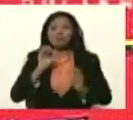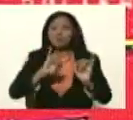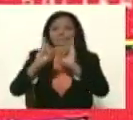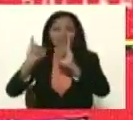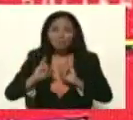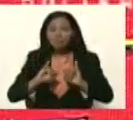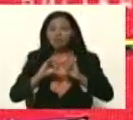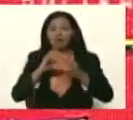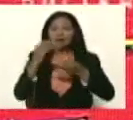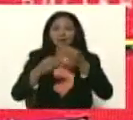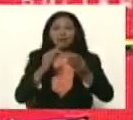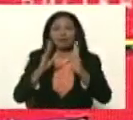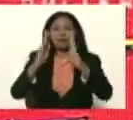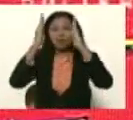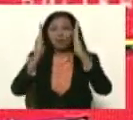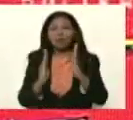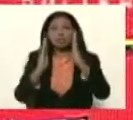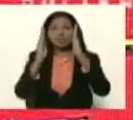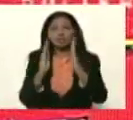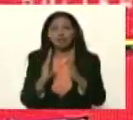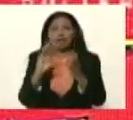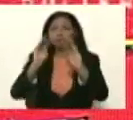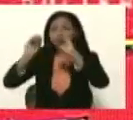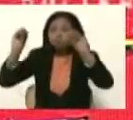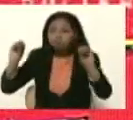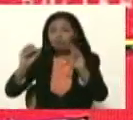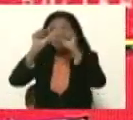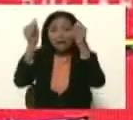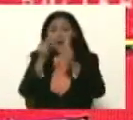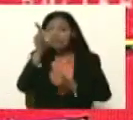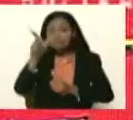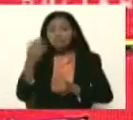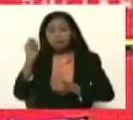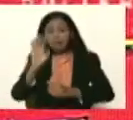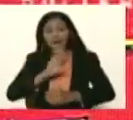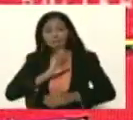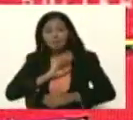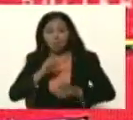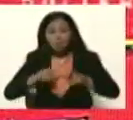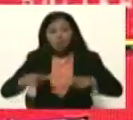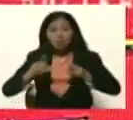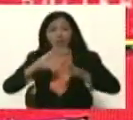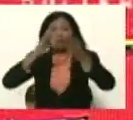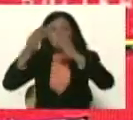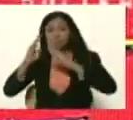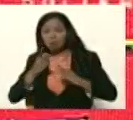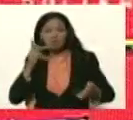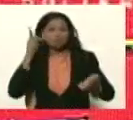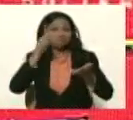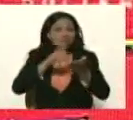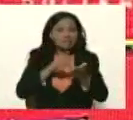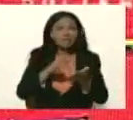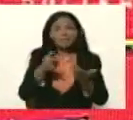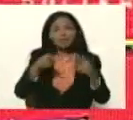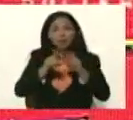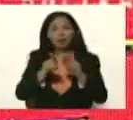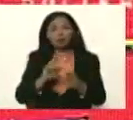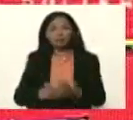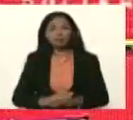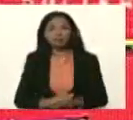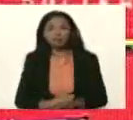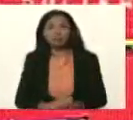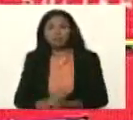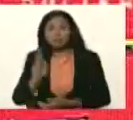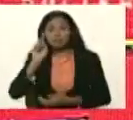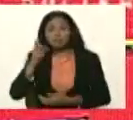como hicieron por allá convoquen a sus artesanos que la comunidad si es necesario